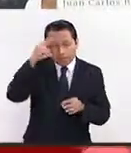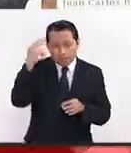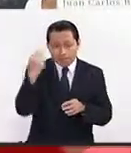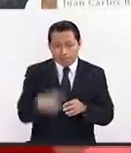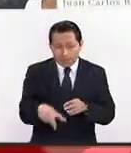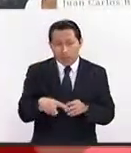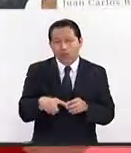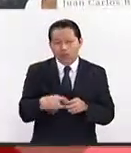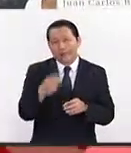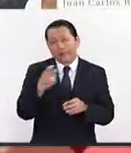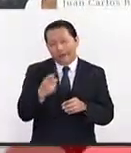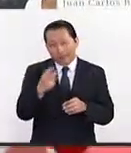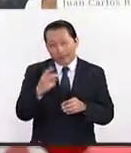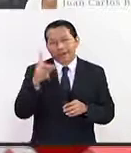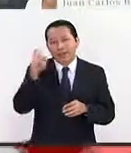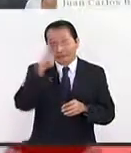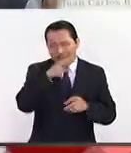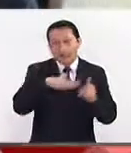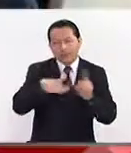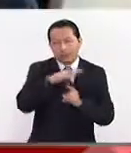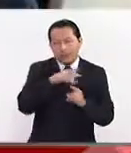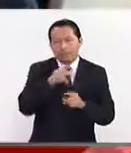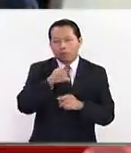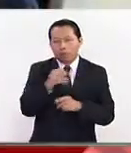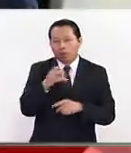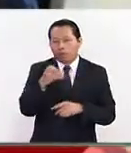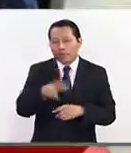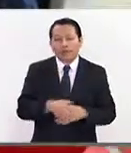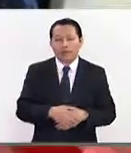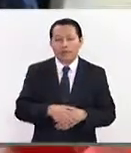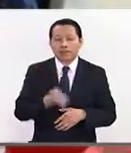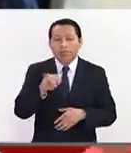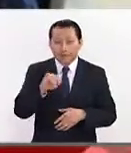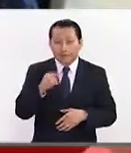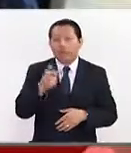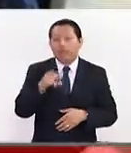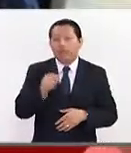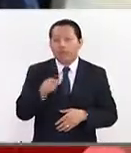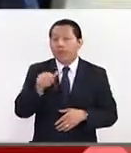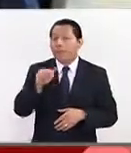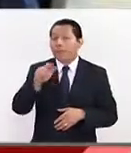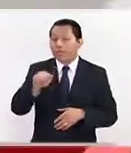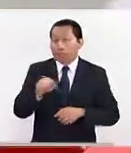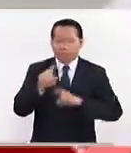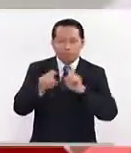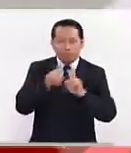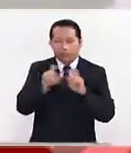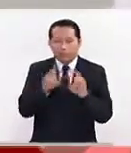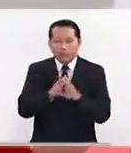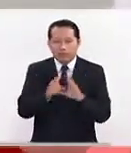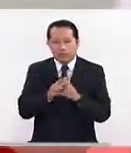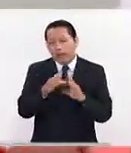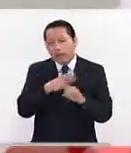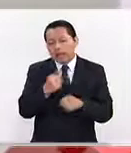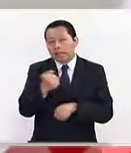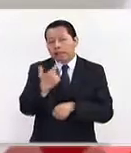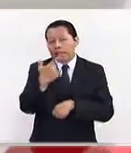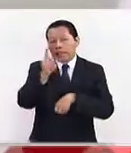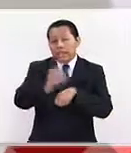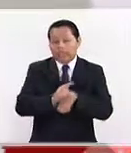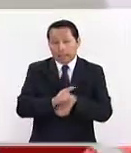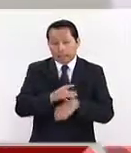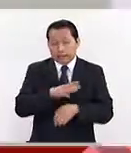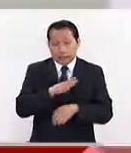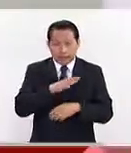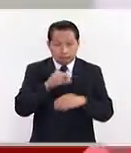país en este complejo contexto, Pati, Omar. Así es, una alta expectativa, Gabriel Ramírez, de todo lo que va a suceder en estos siete días. De hecho, son